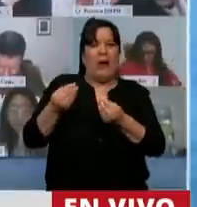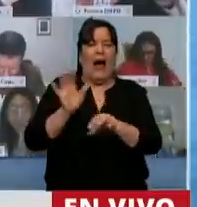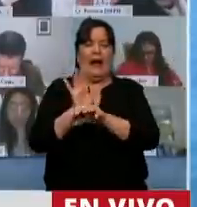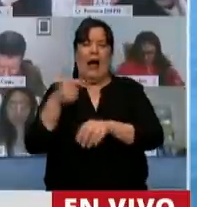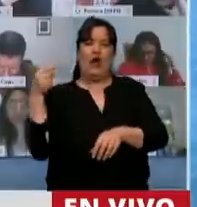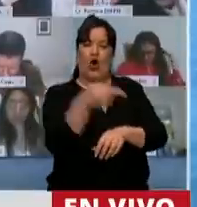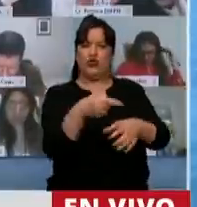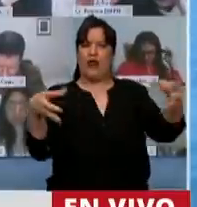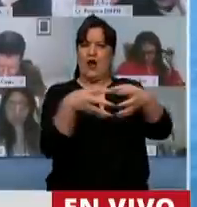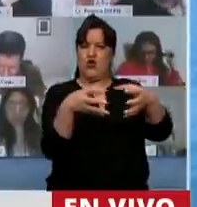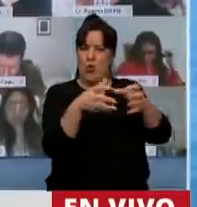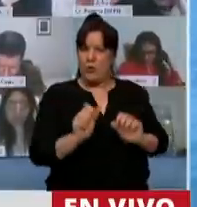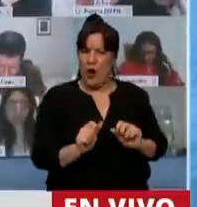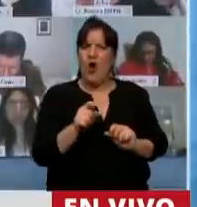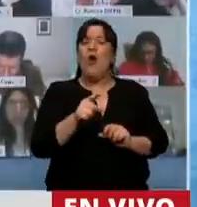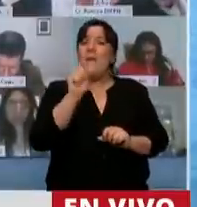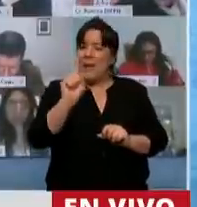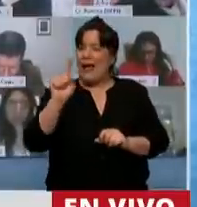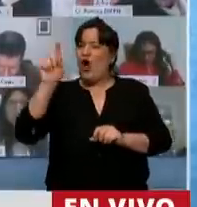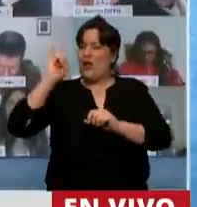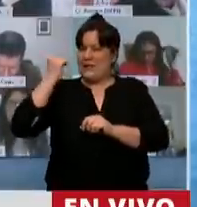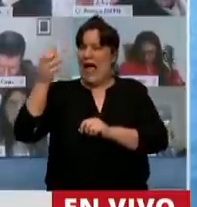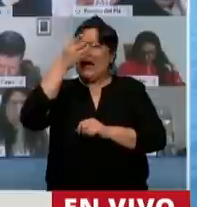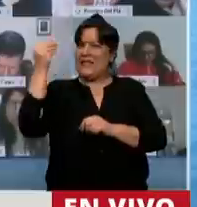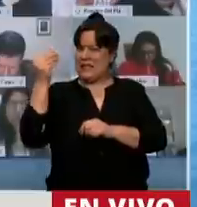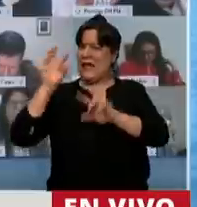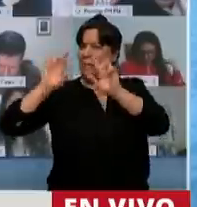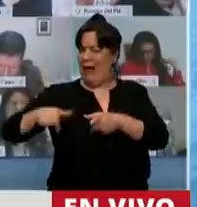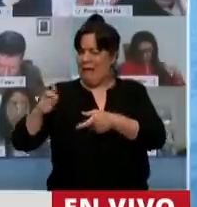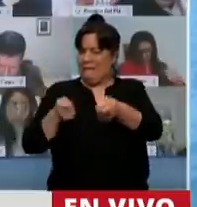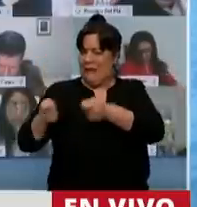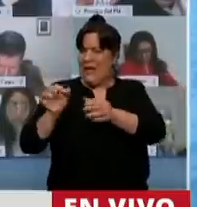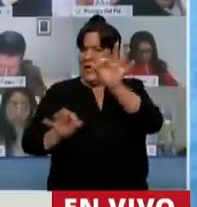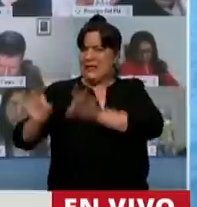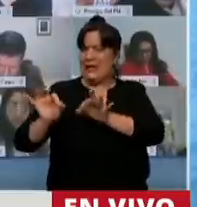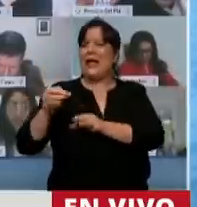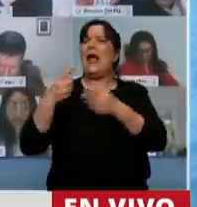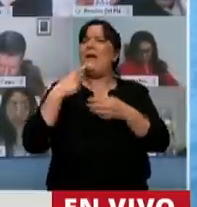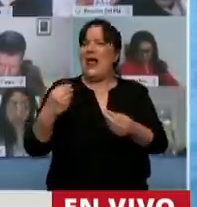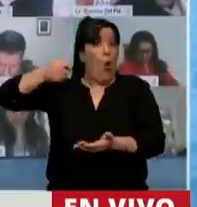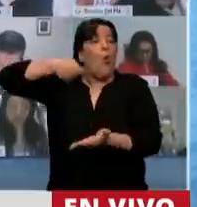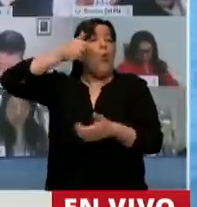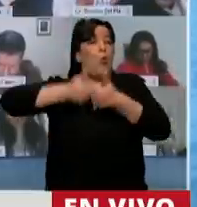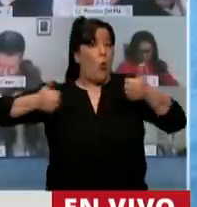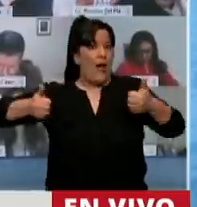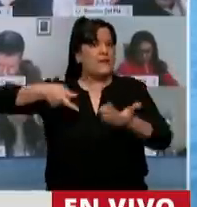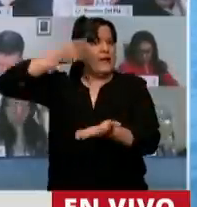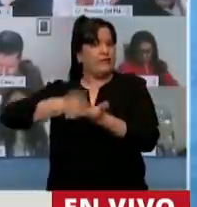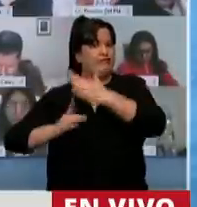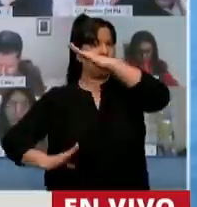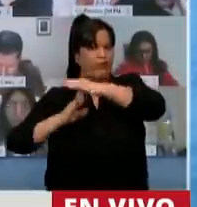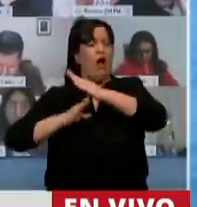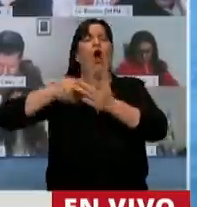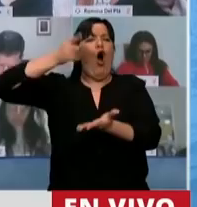una estratagema, una verdad que tenía planeada y decirlos en la cara, la Corte ordena de manera